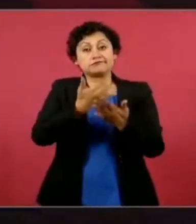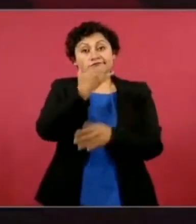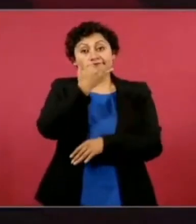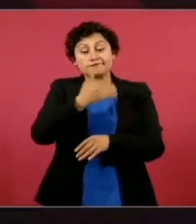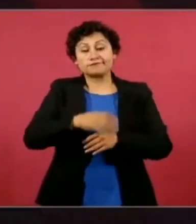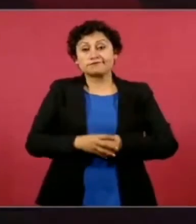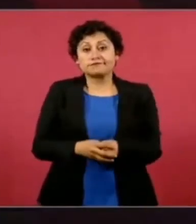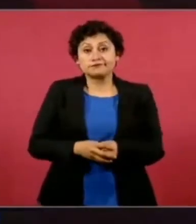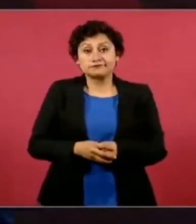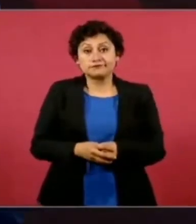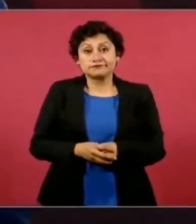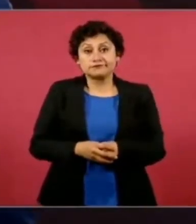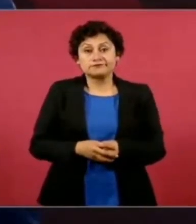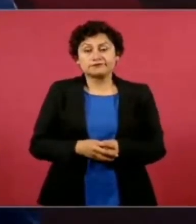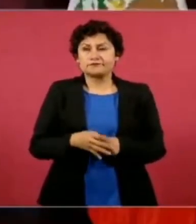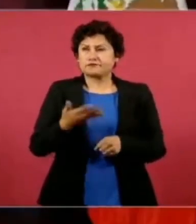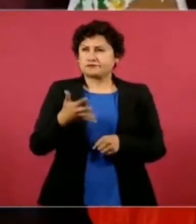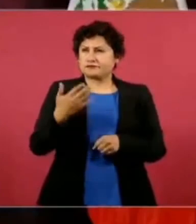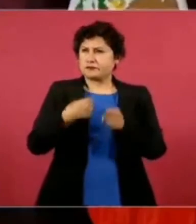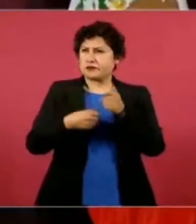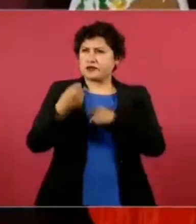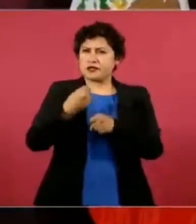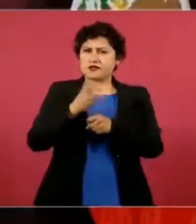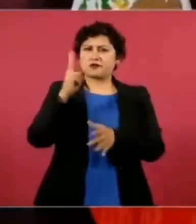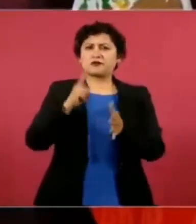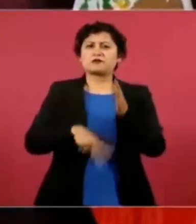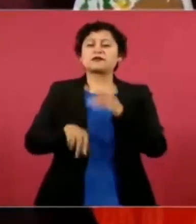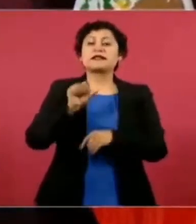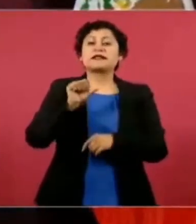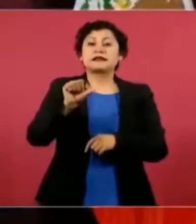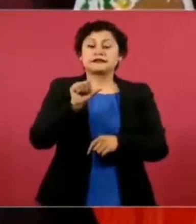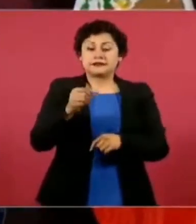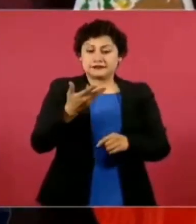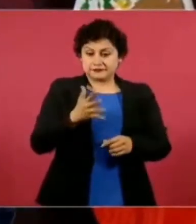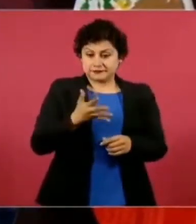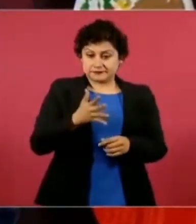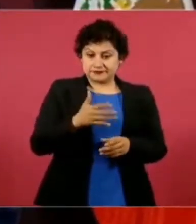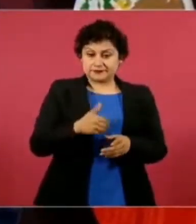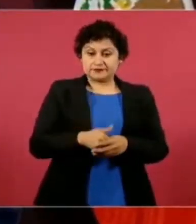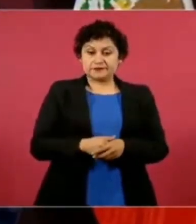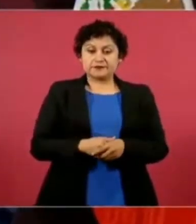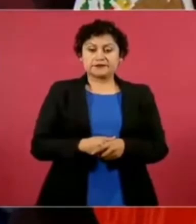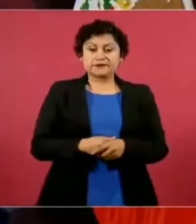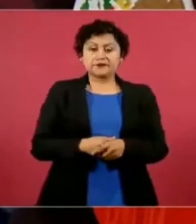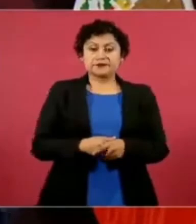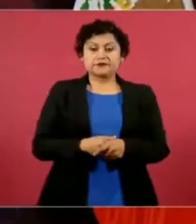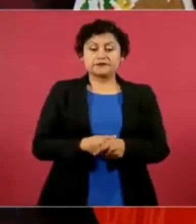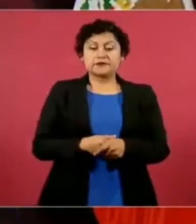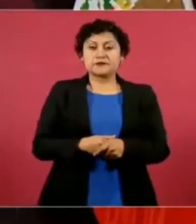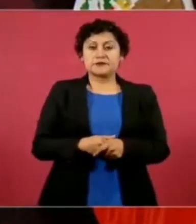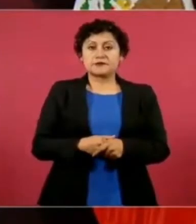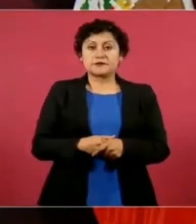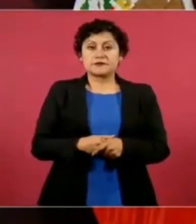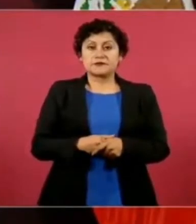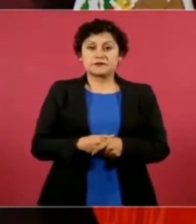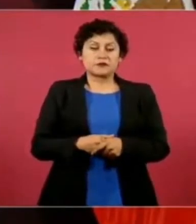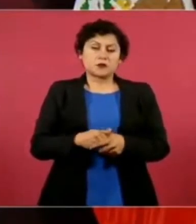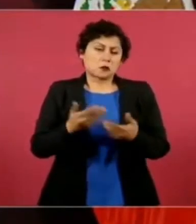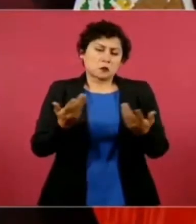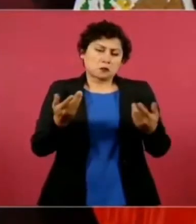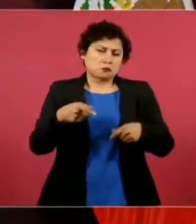esto como en el 16, más o menos, en 2016, en casa de un amigo.